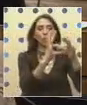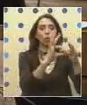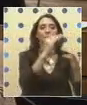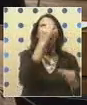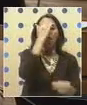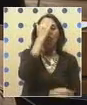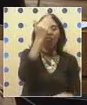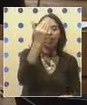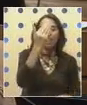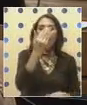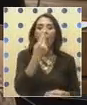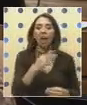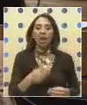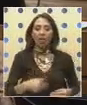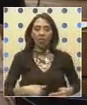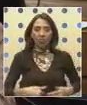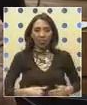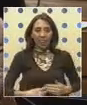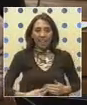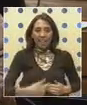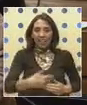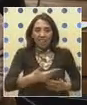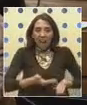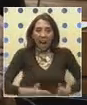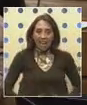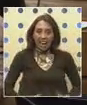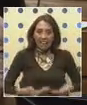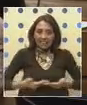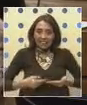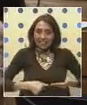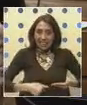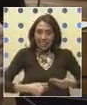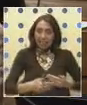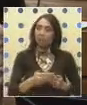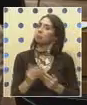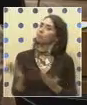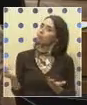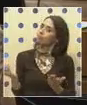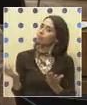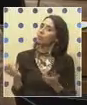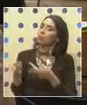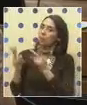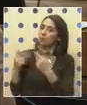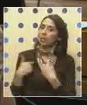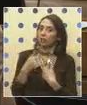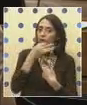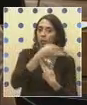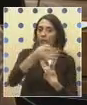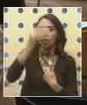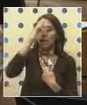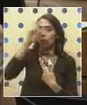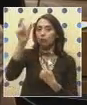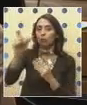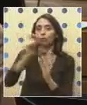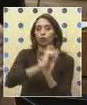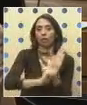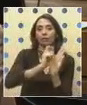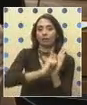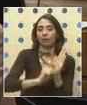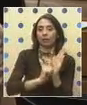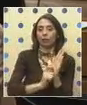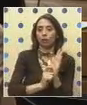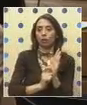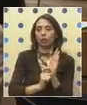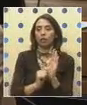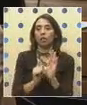del que está por nacer, permítanme señalarlo con mucho respeto a los autores, creo que es